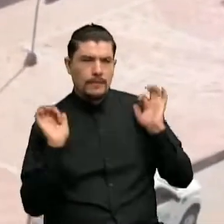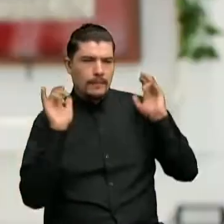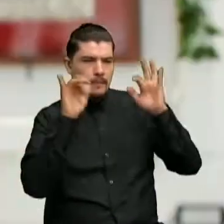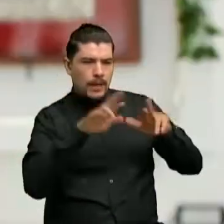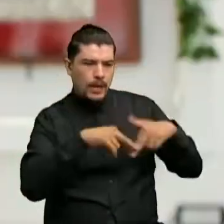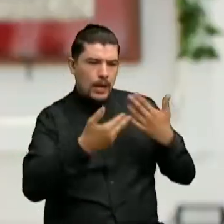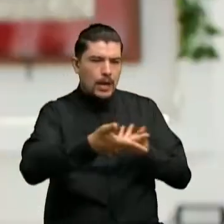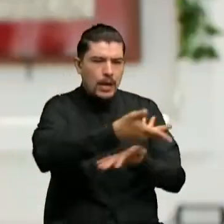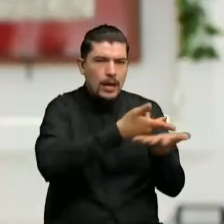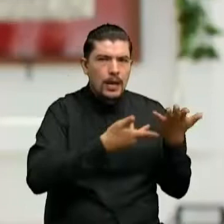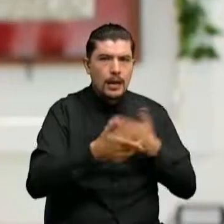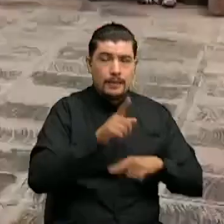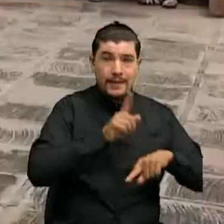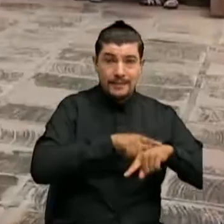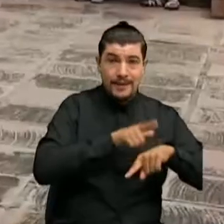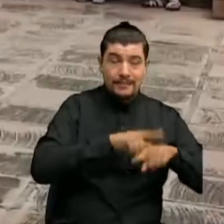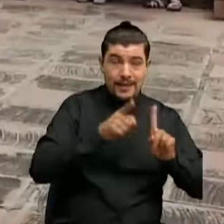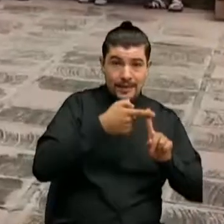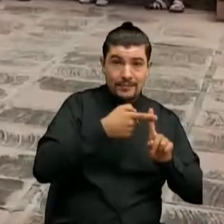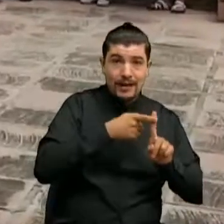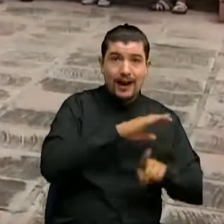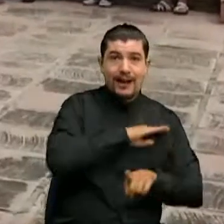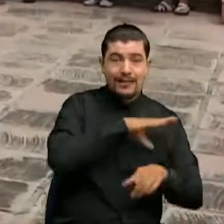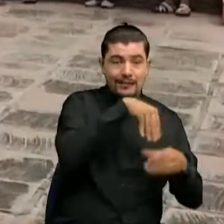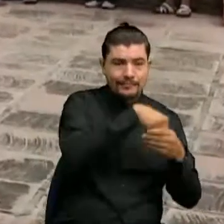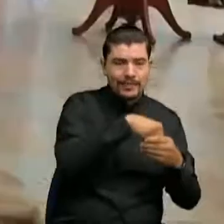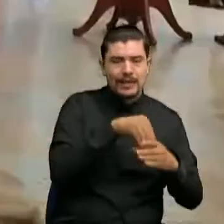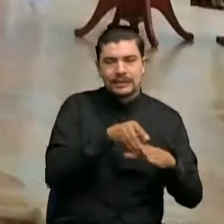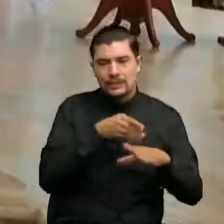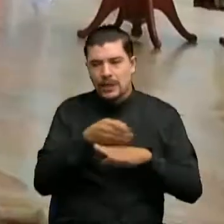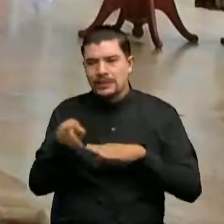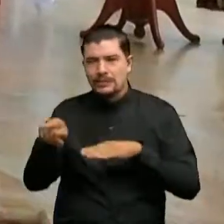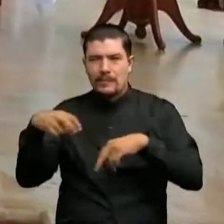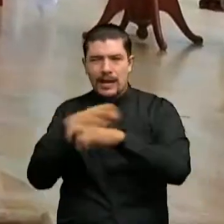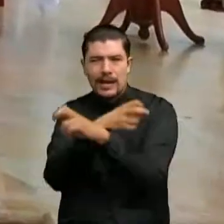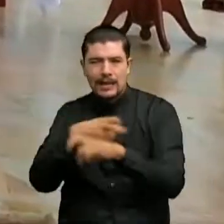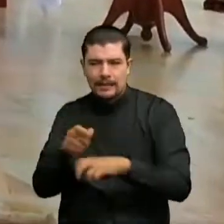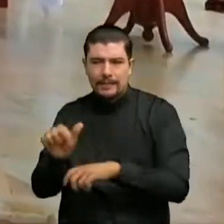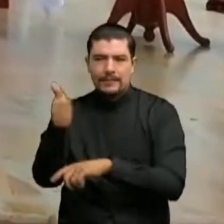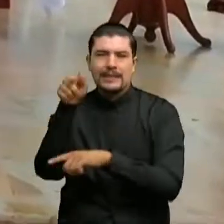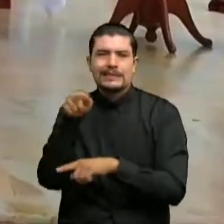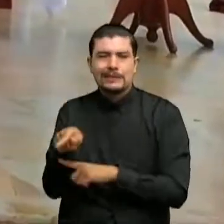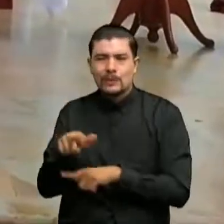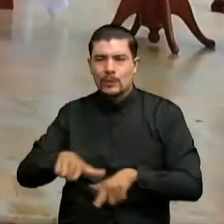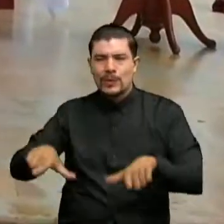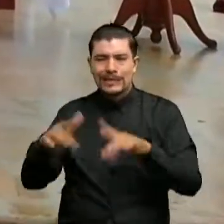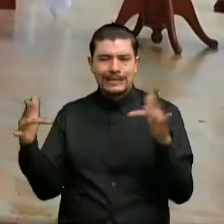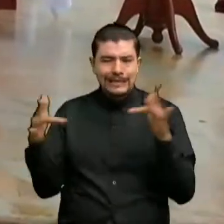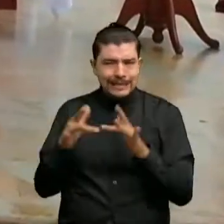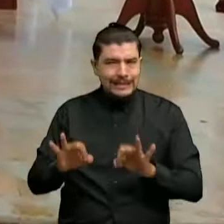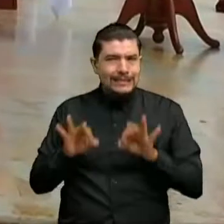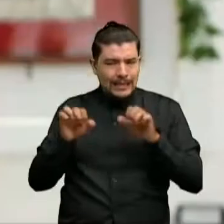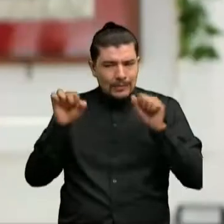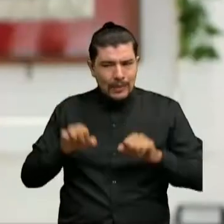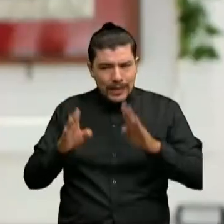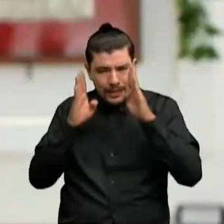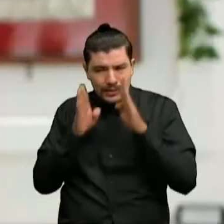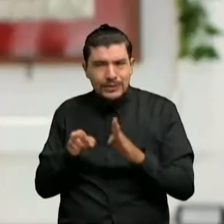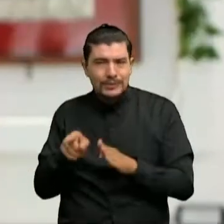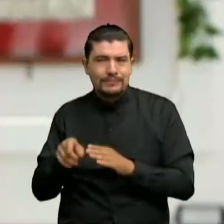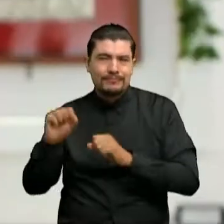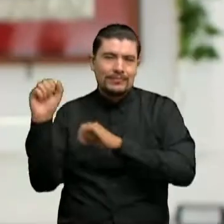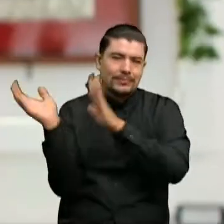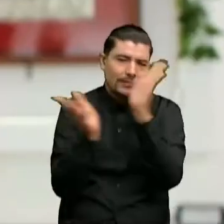alcaldía Estuvimos luego en la plaza principal Pero eran lugares que Lógicamente No eran muy acogedores Por el tema de la